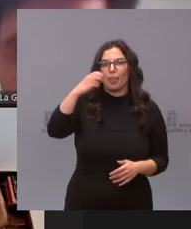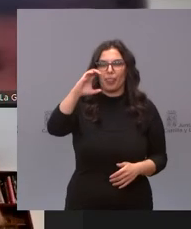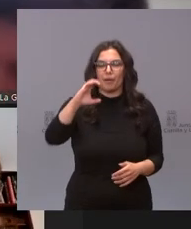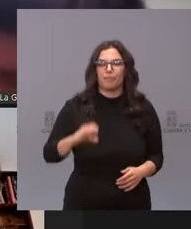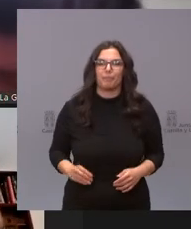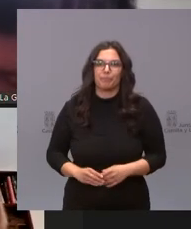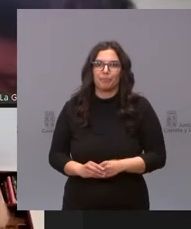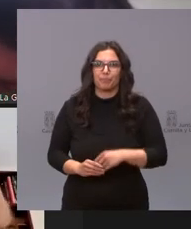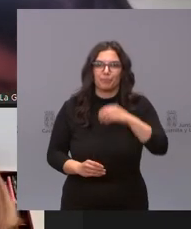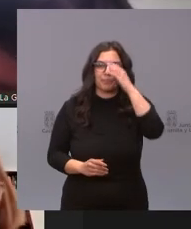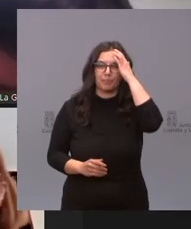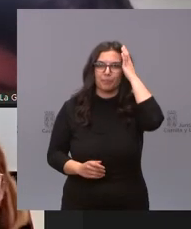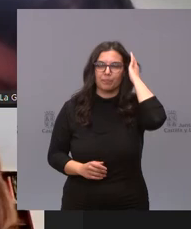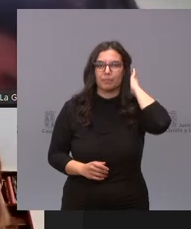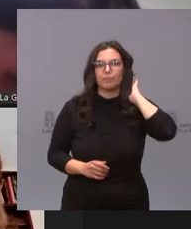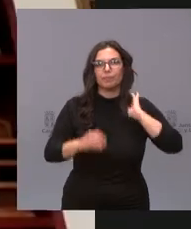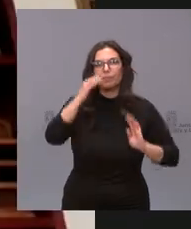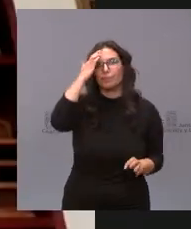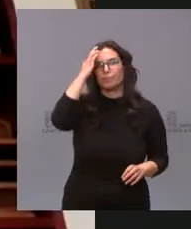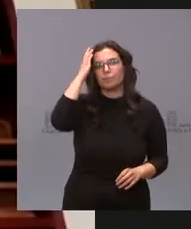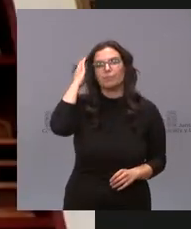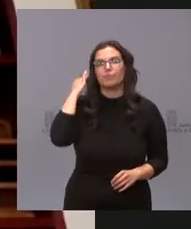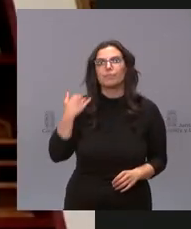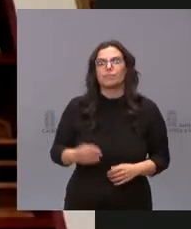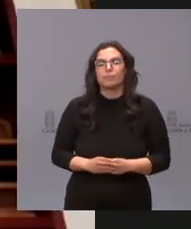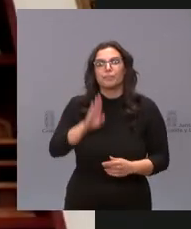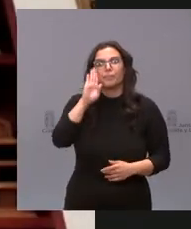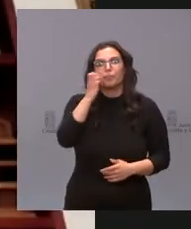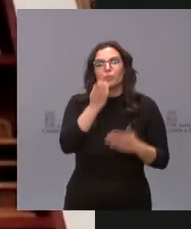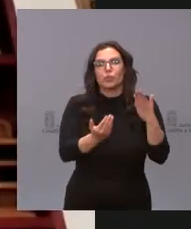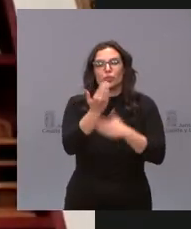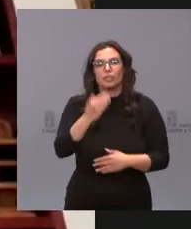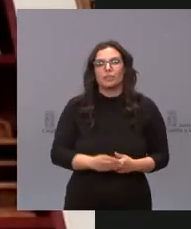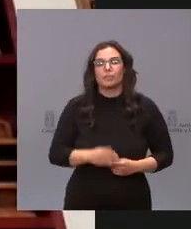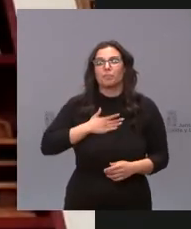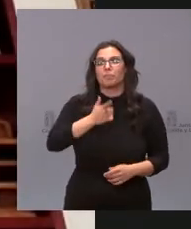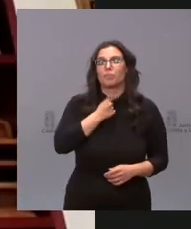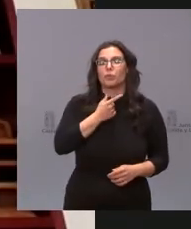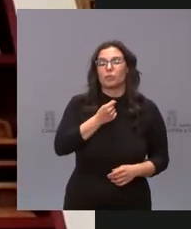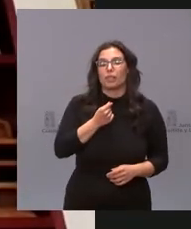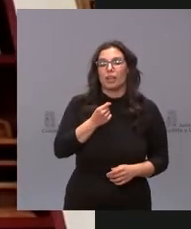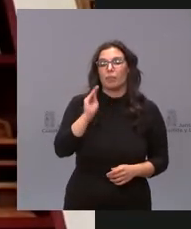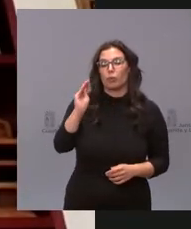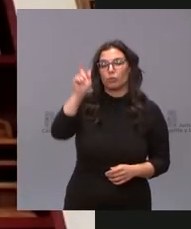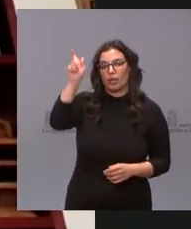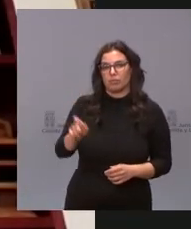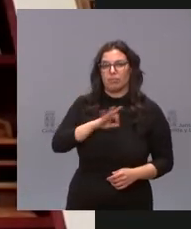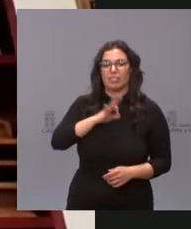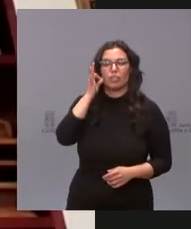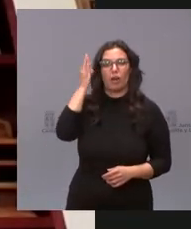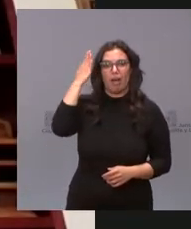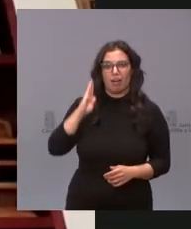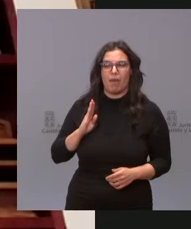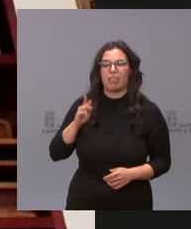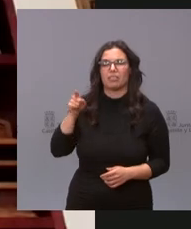Serrador Monse, buenos días Sí, hola, buenos días Me gustaría preguntar a la señora Rimadas bueno,